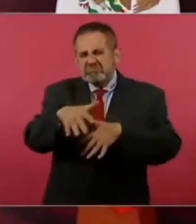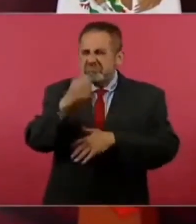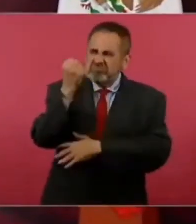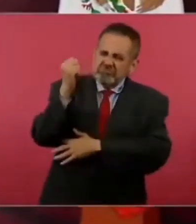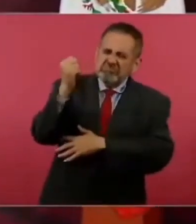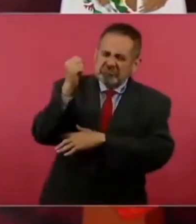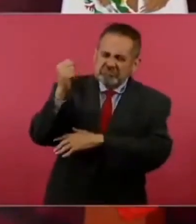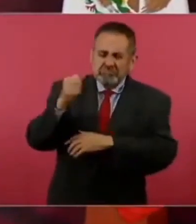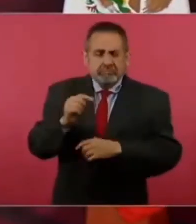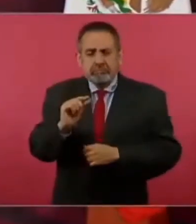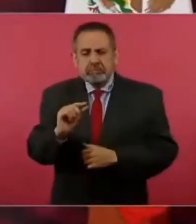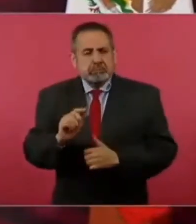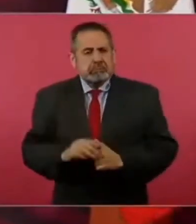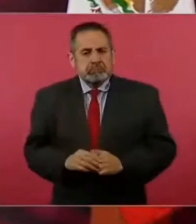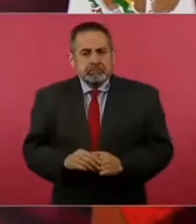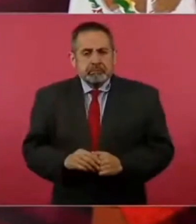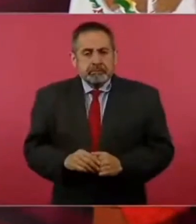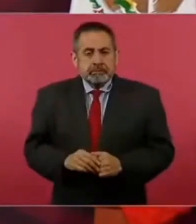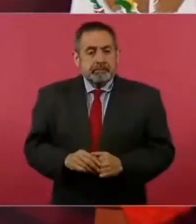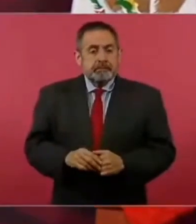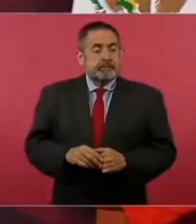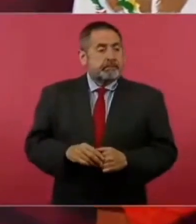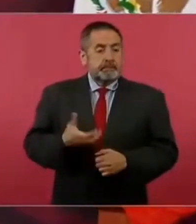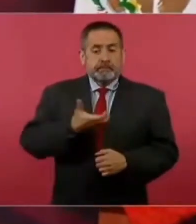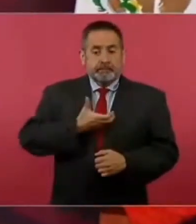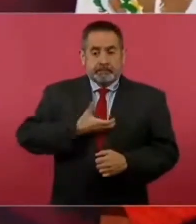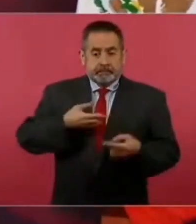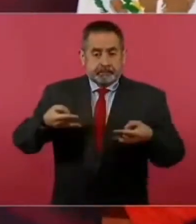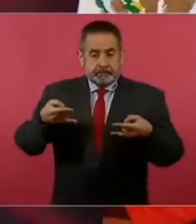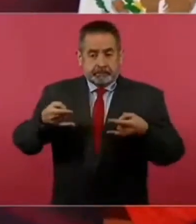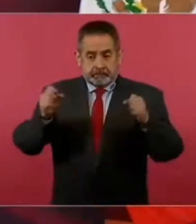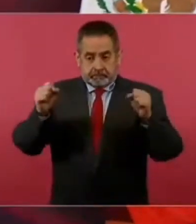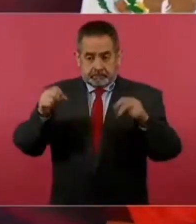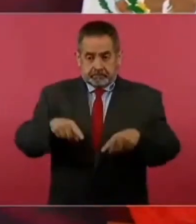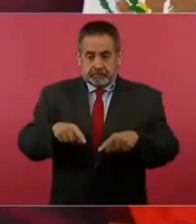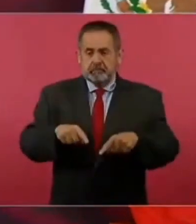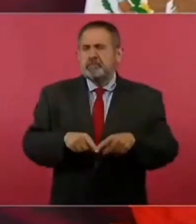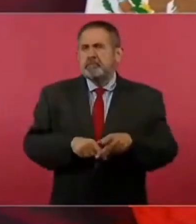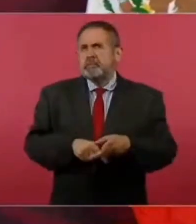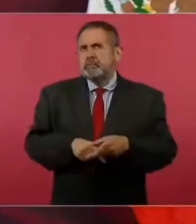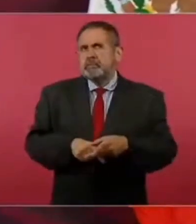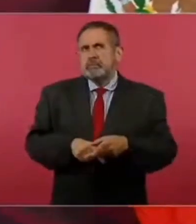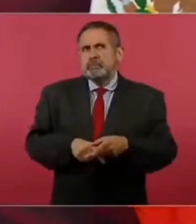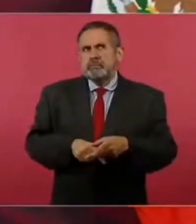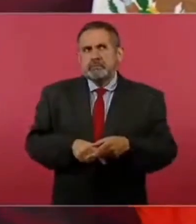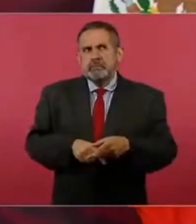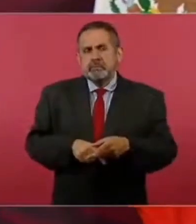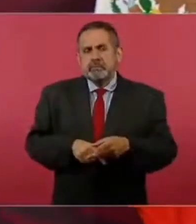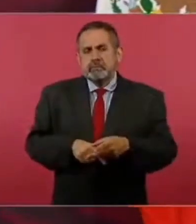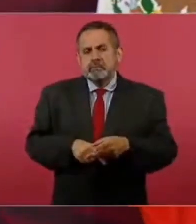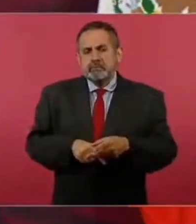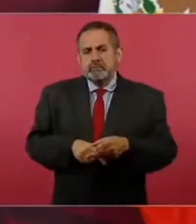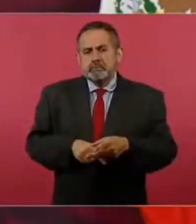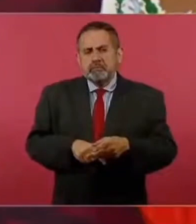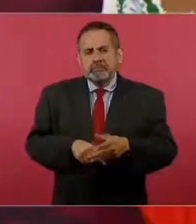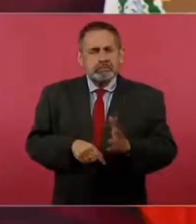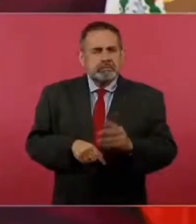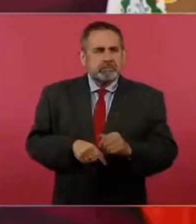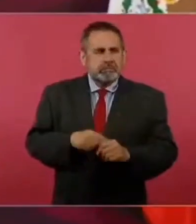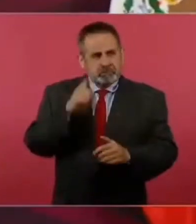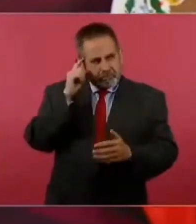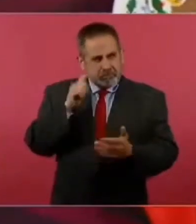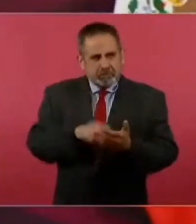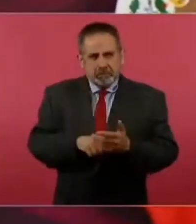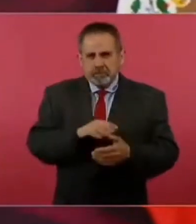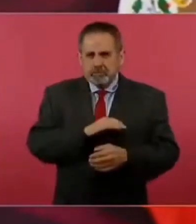El Zócalo lo han ocupado, pues,